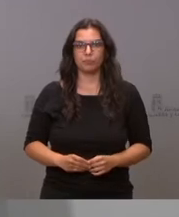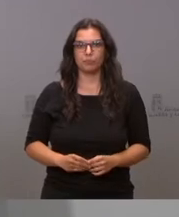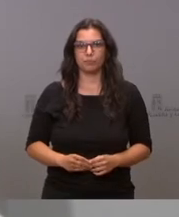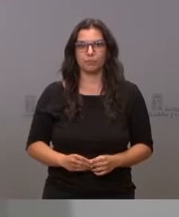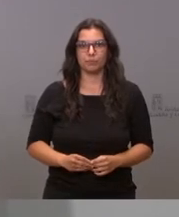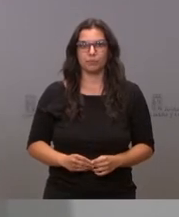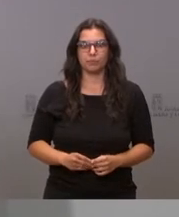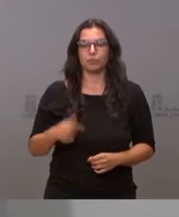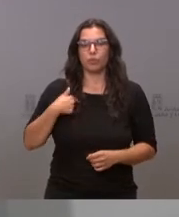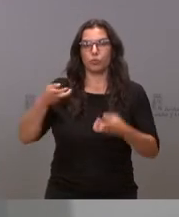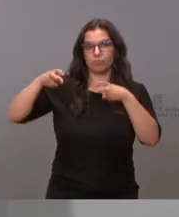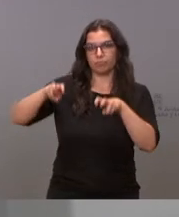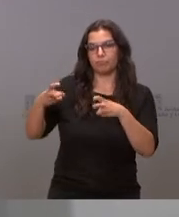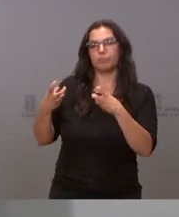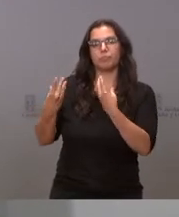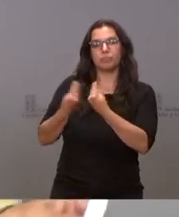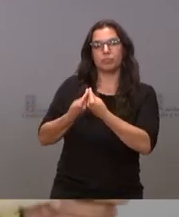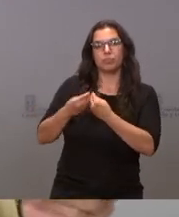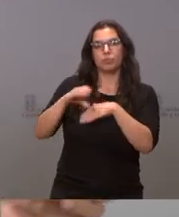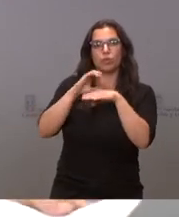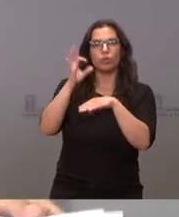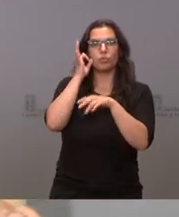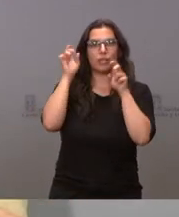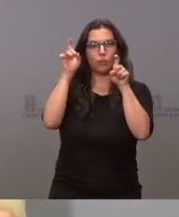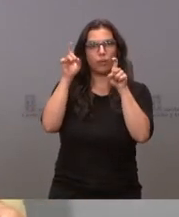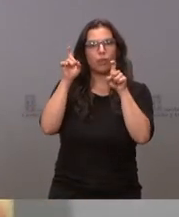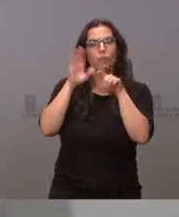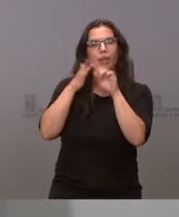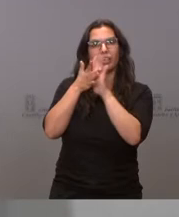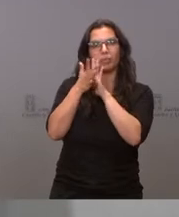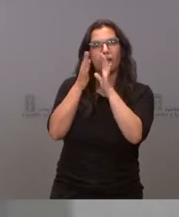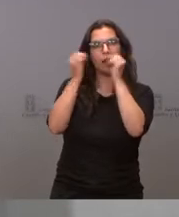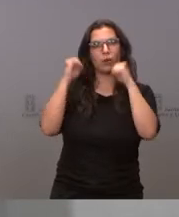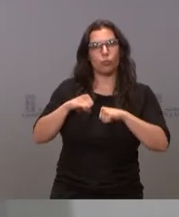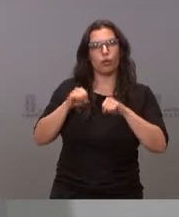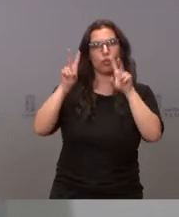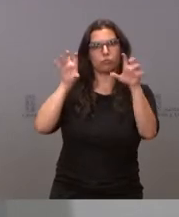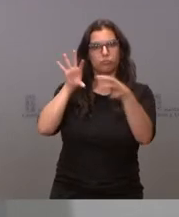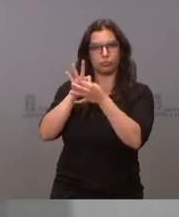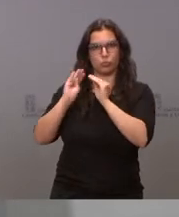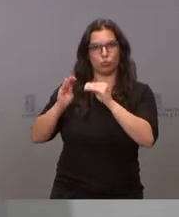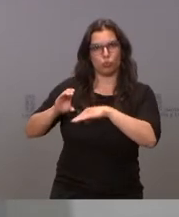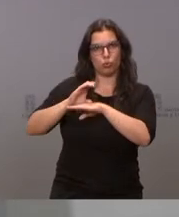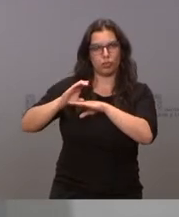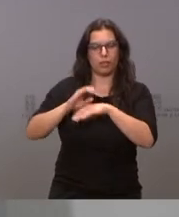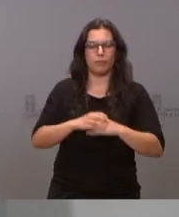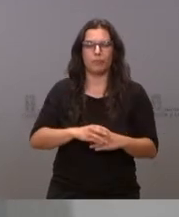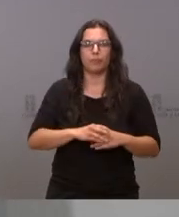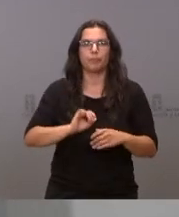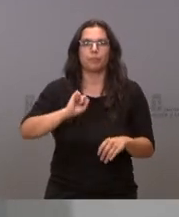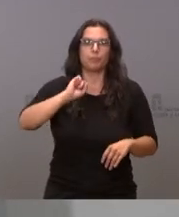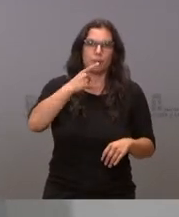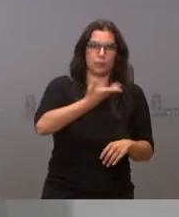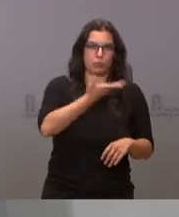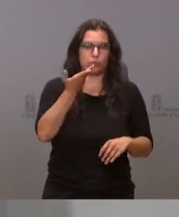Nos acompaña hoy la consejera de Educación para dar cuenta de los acuerdos correspondientes a su consejería. Primero, relataremos